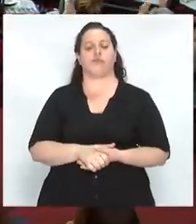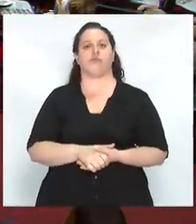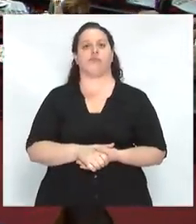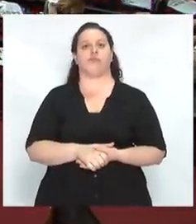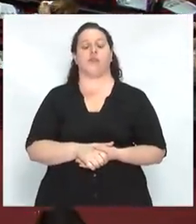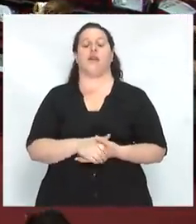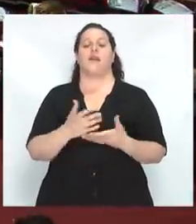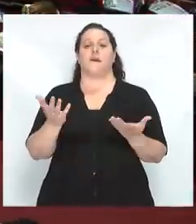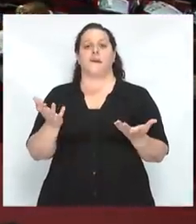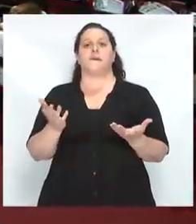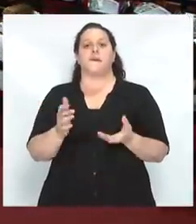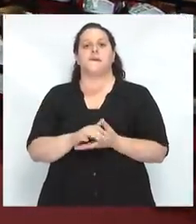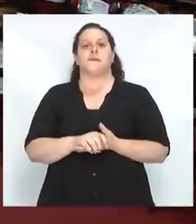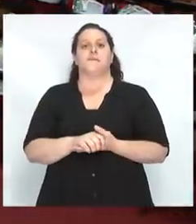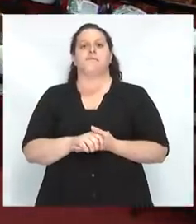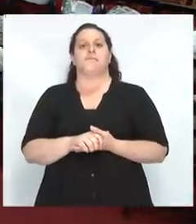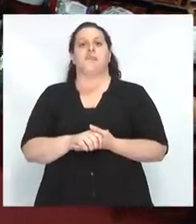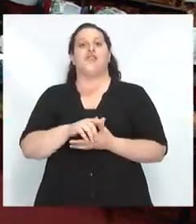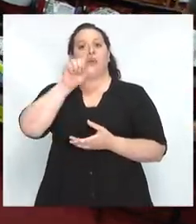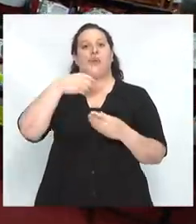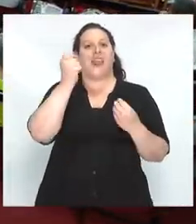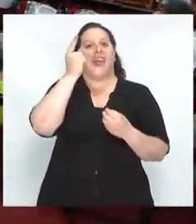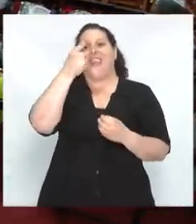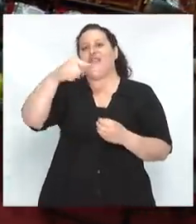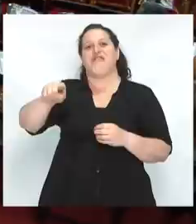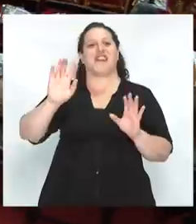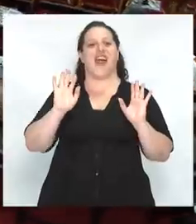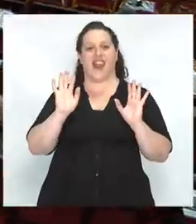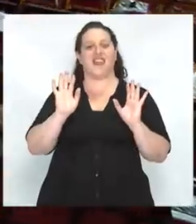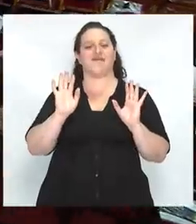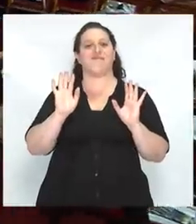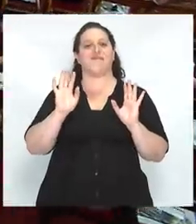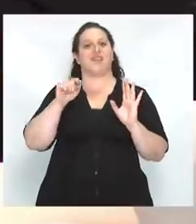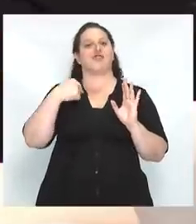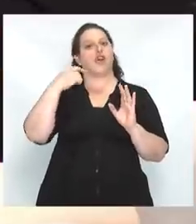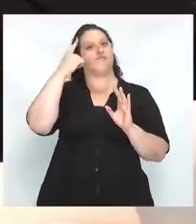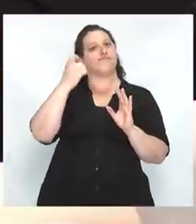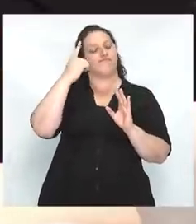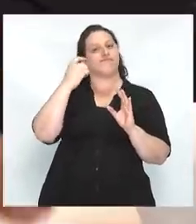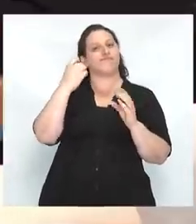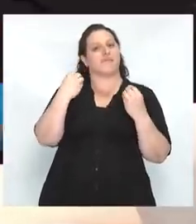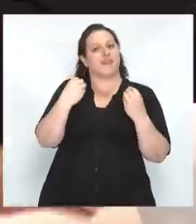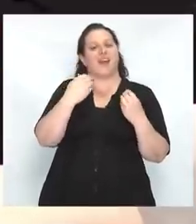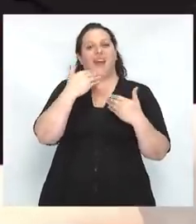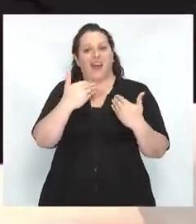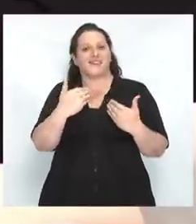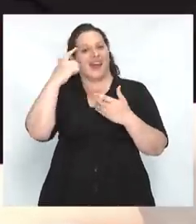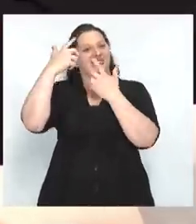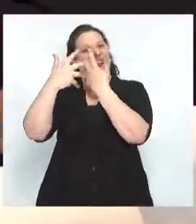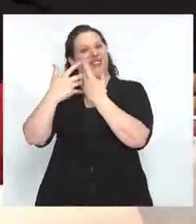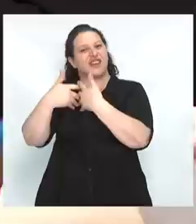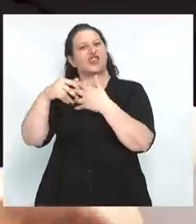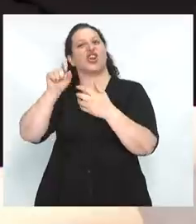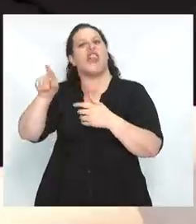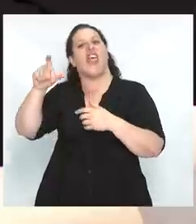Y ahí aparece la idea final. Y esto lo he aprendido en las reflexiones también del